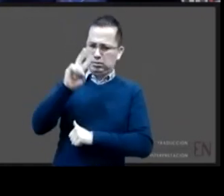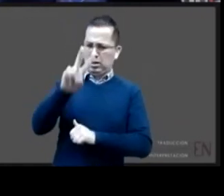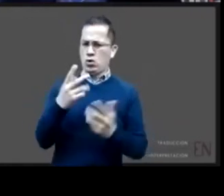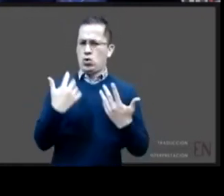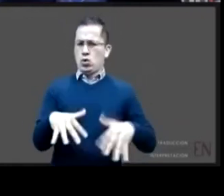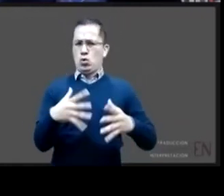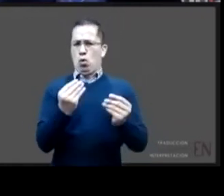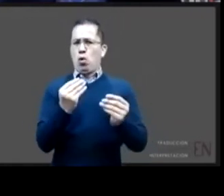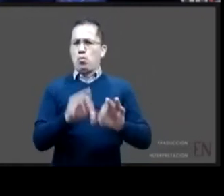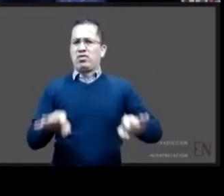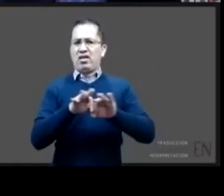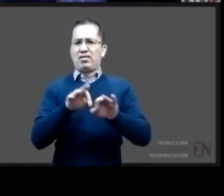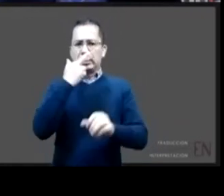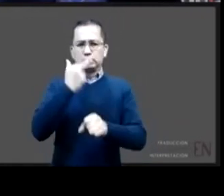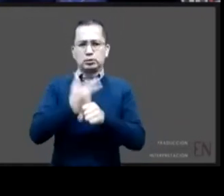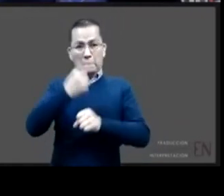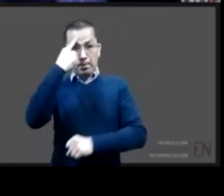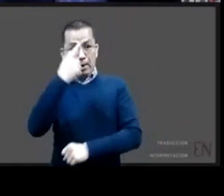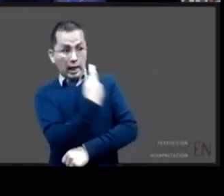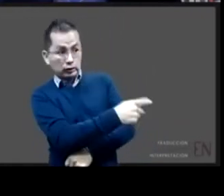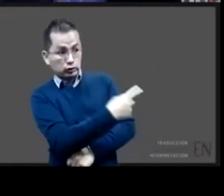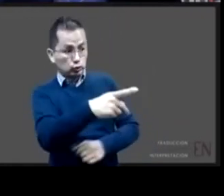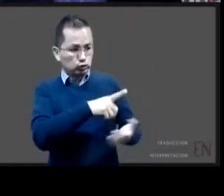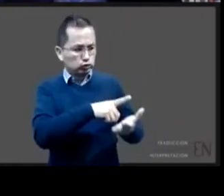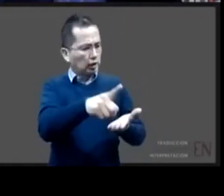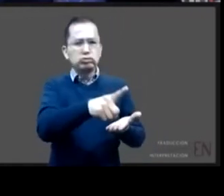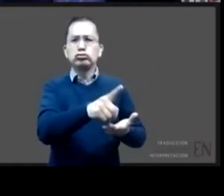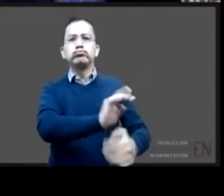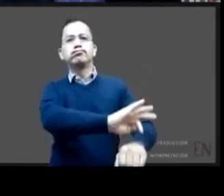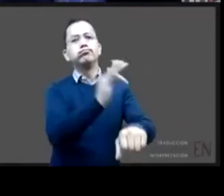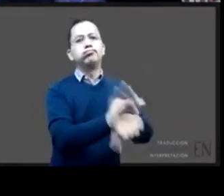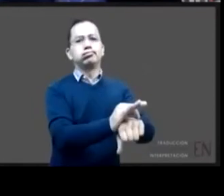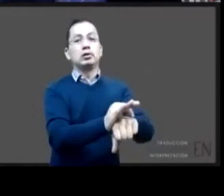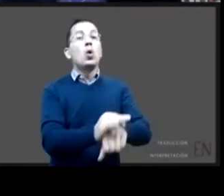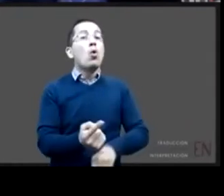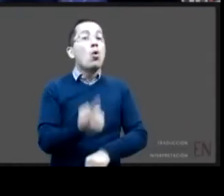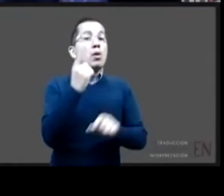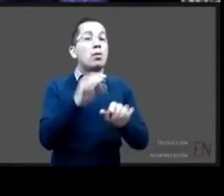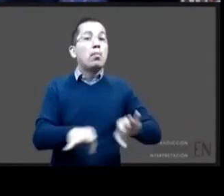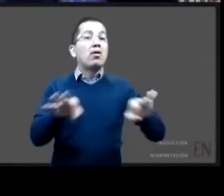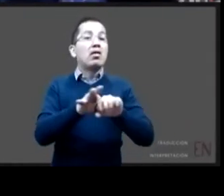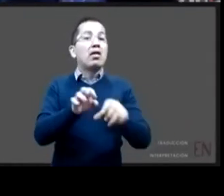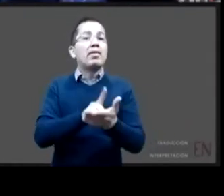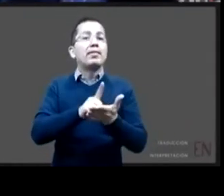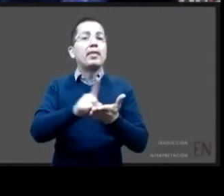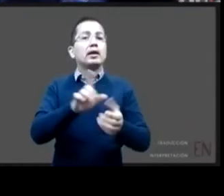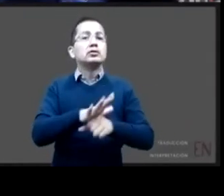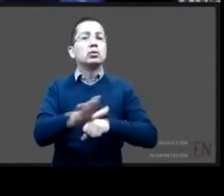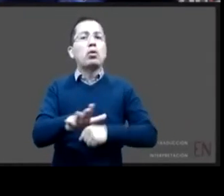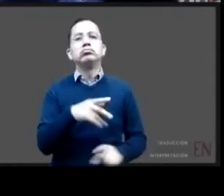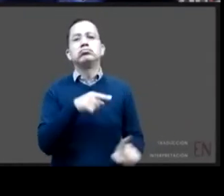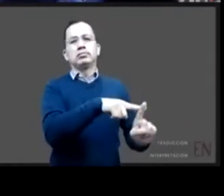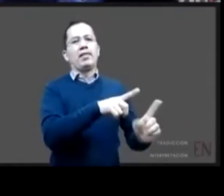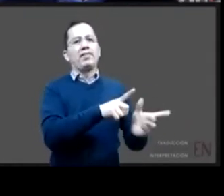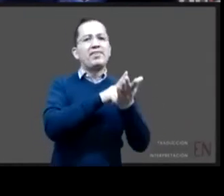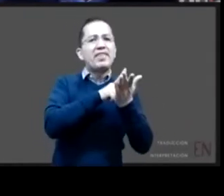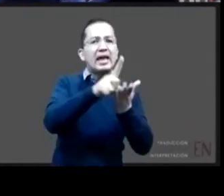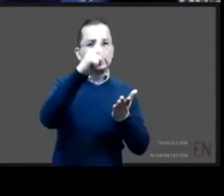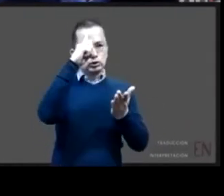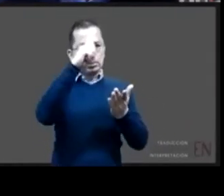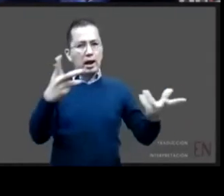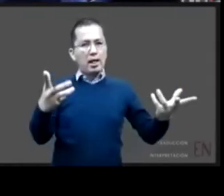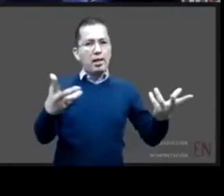restitución de estos derechos y en este caso el derecho a vivir en familia sí voy a reservar en mi segunda